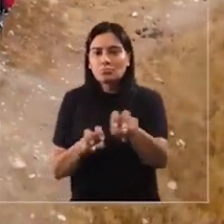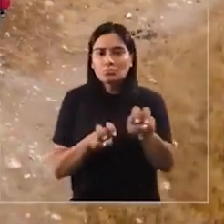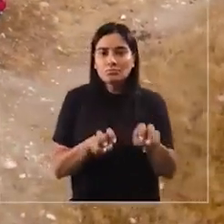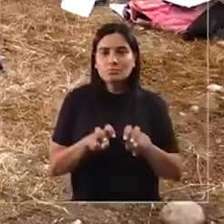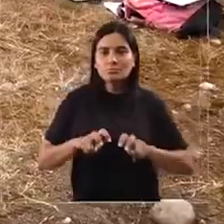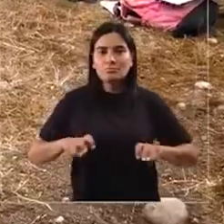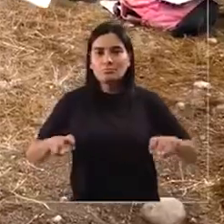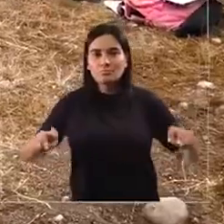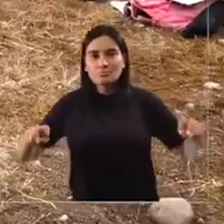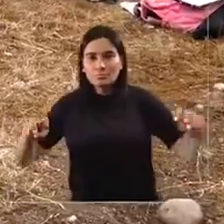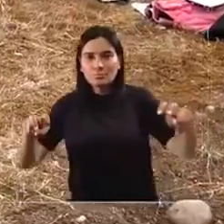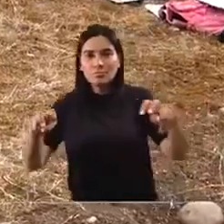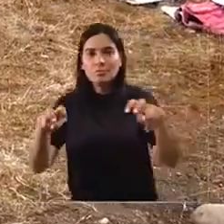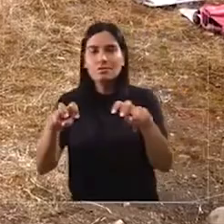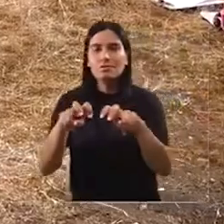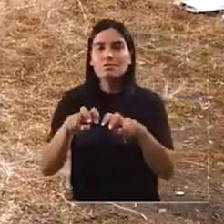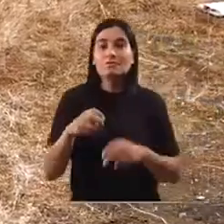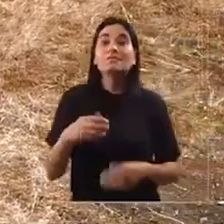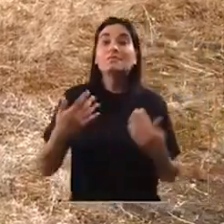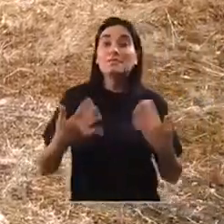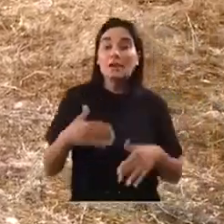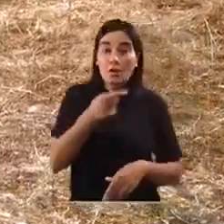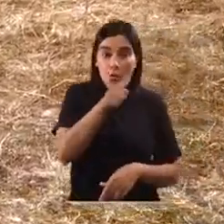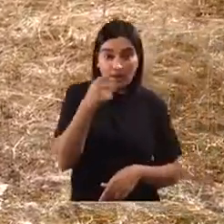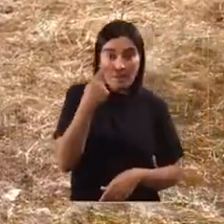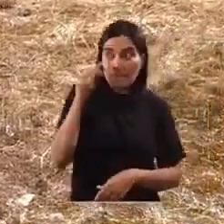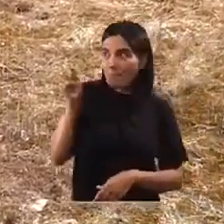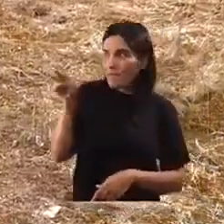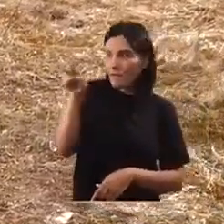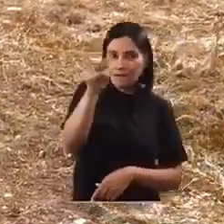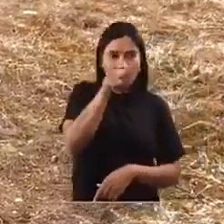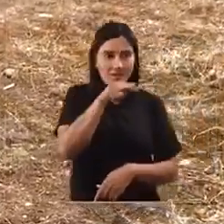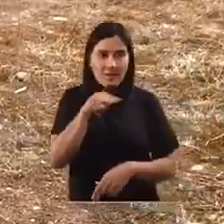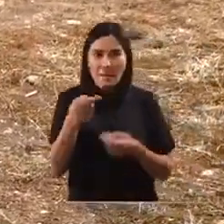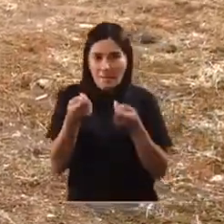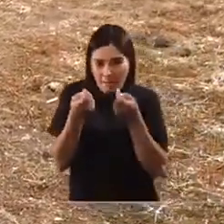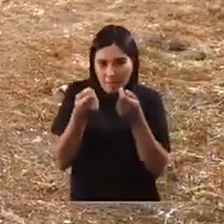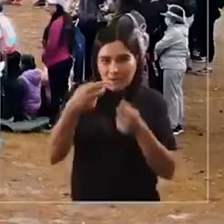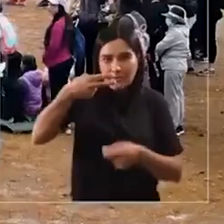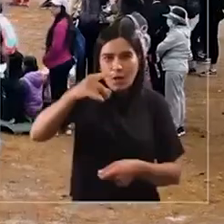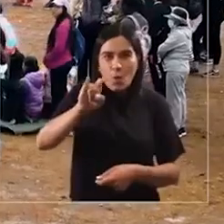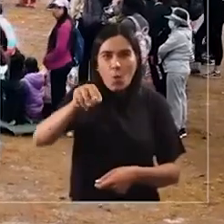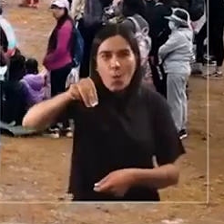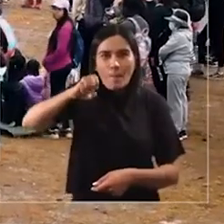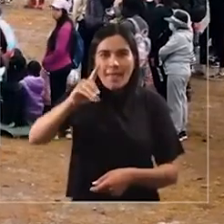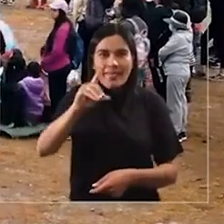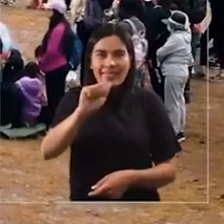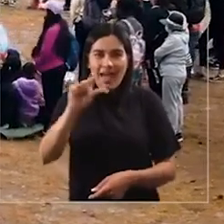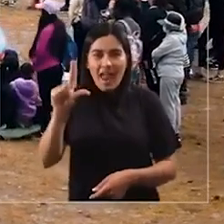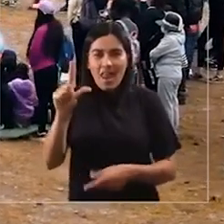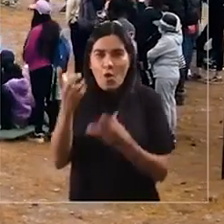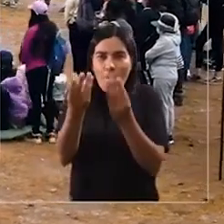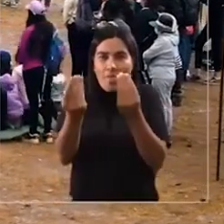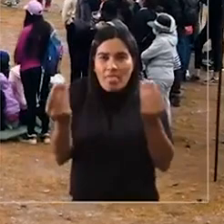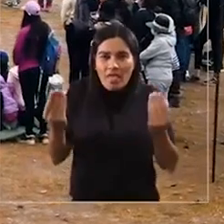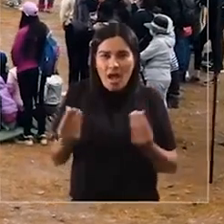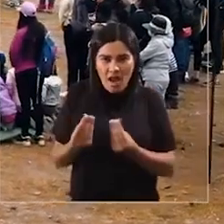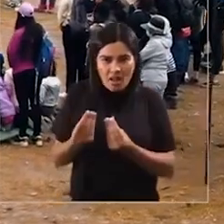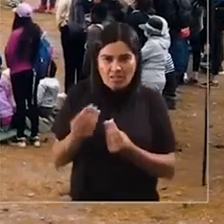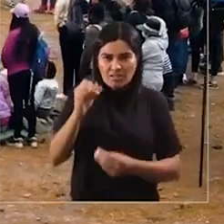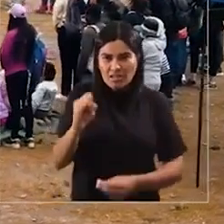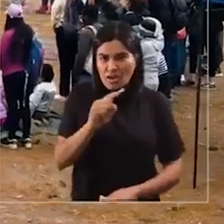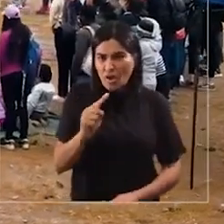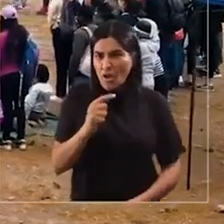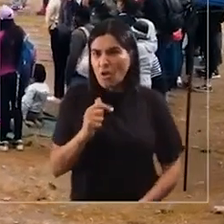Ya, ¿esto les parece un humedal? No. Y no. Escuchemos el no.